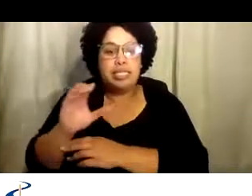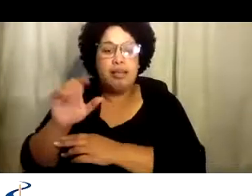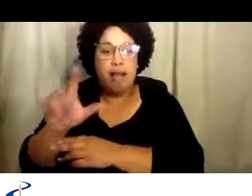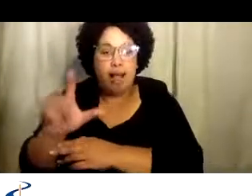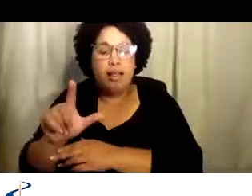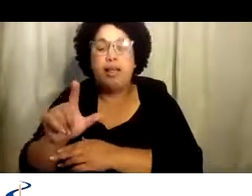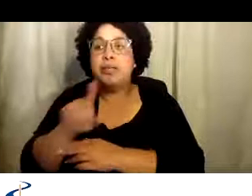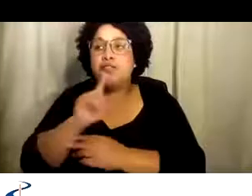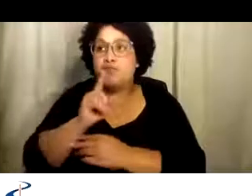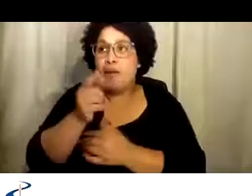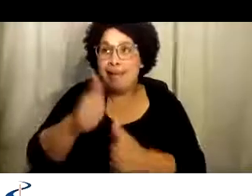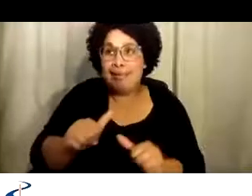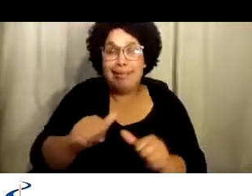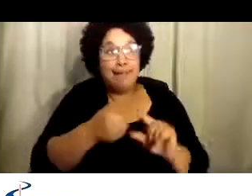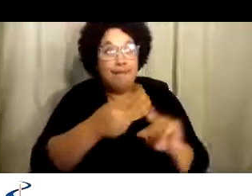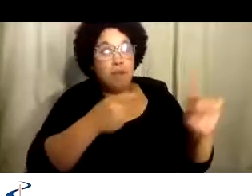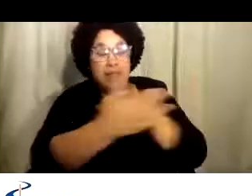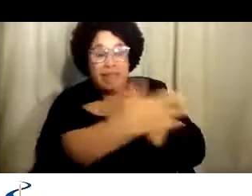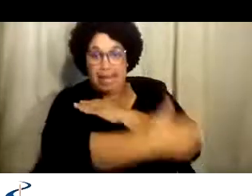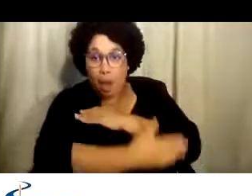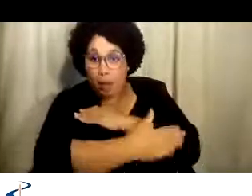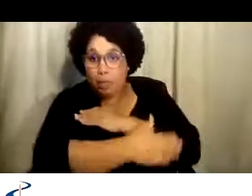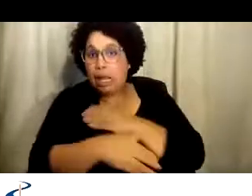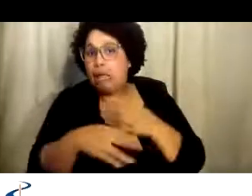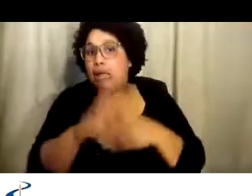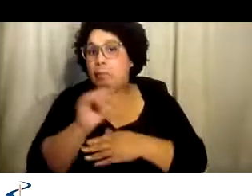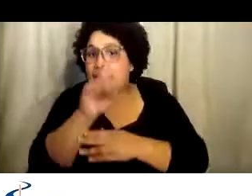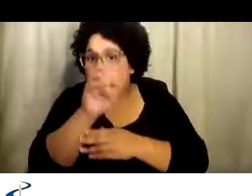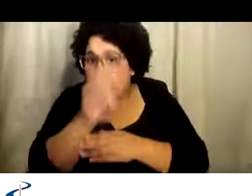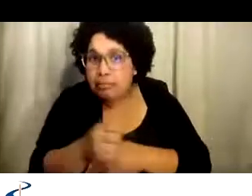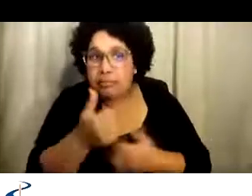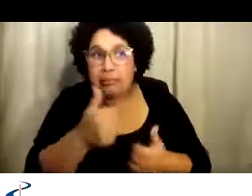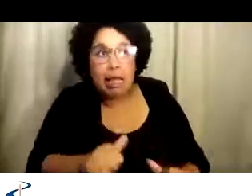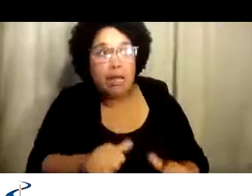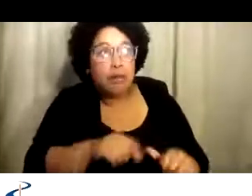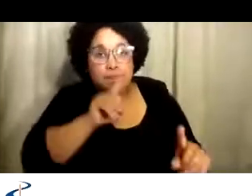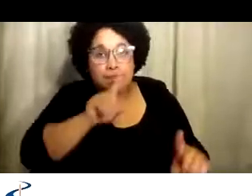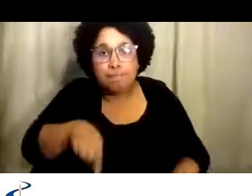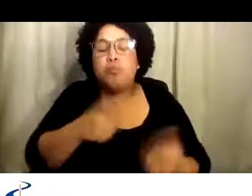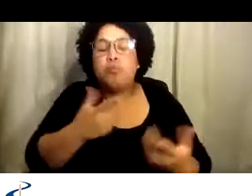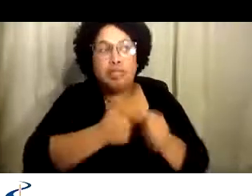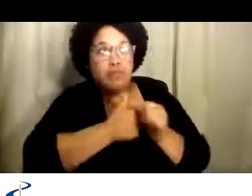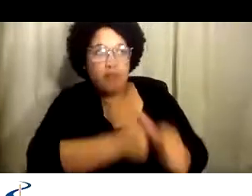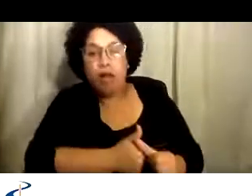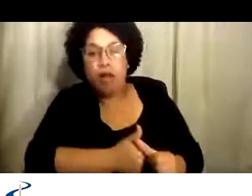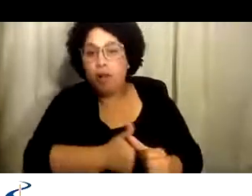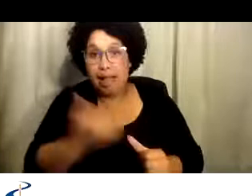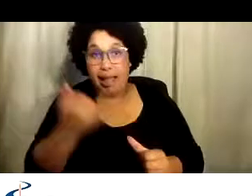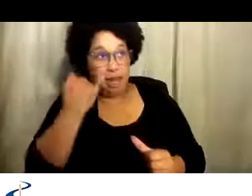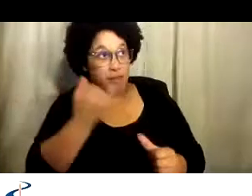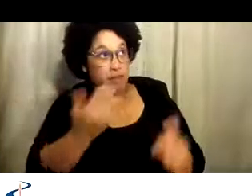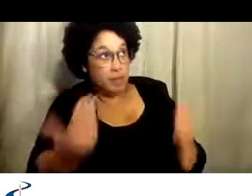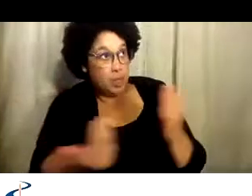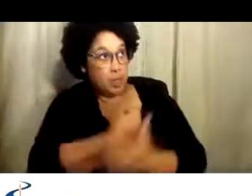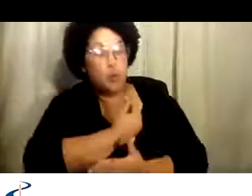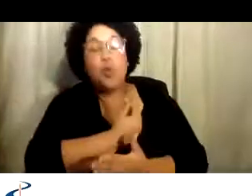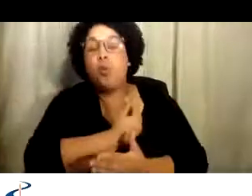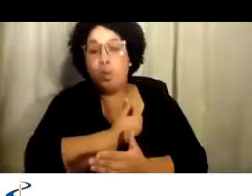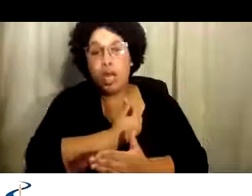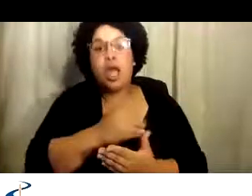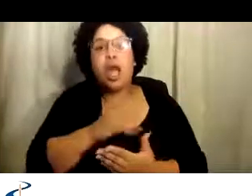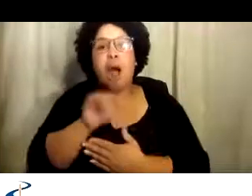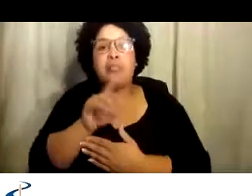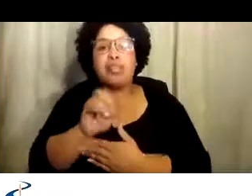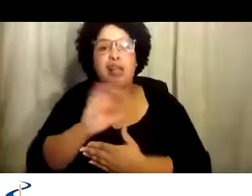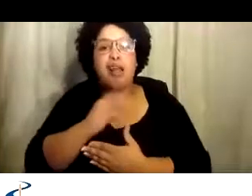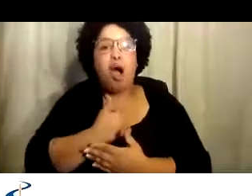en las guías de condado, el estado, la CDC para asegurarnos que estemos siguiendo protocolos. Y en ese momento, si